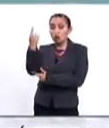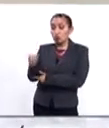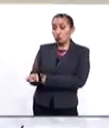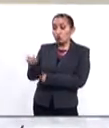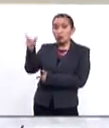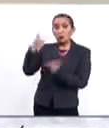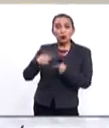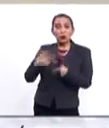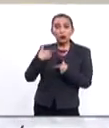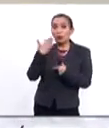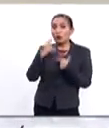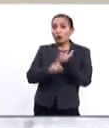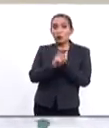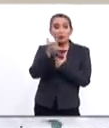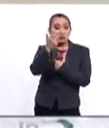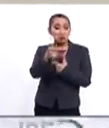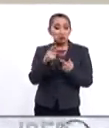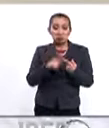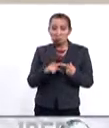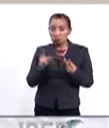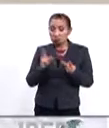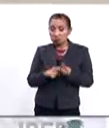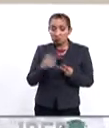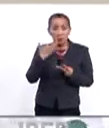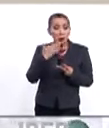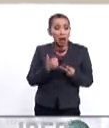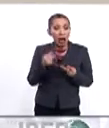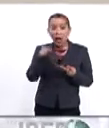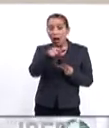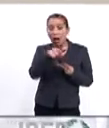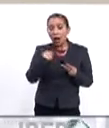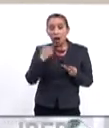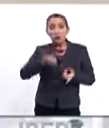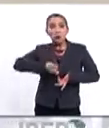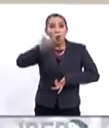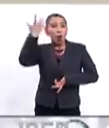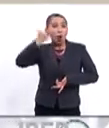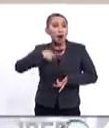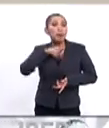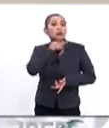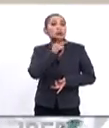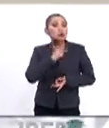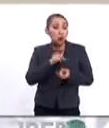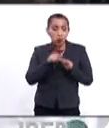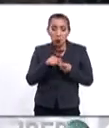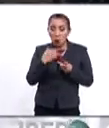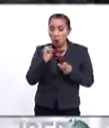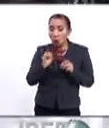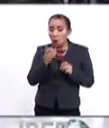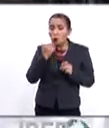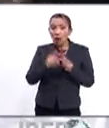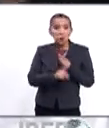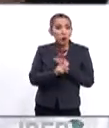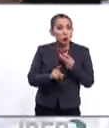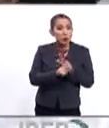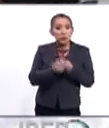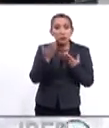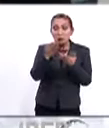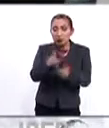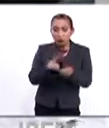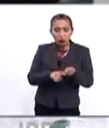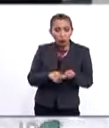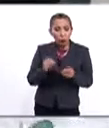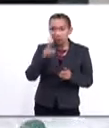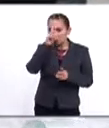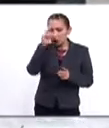no hay crisis económica en los Estados Unidos, no están los precios volátiles del petróleo, no hay una crisis bursátil, ni